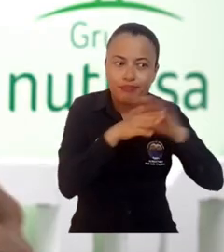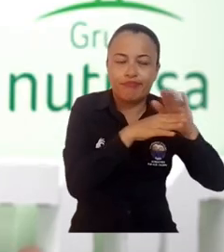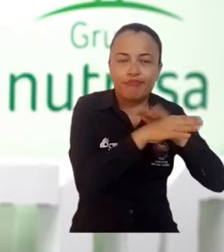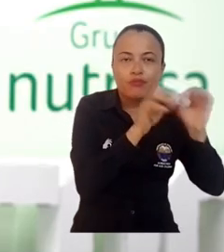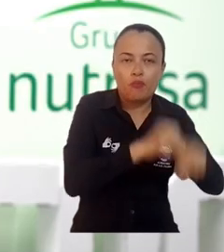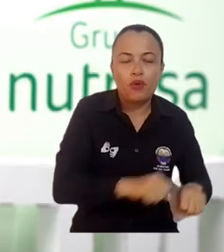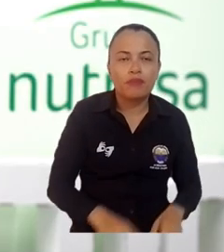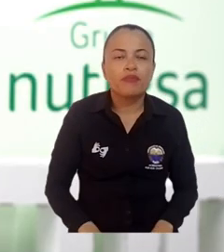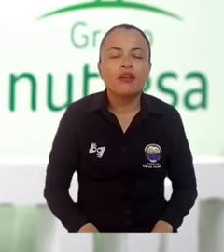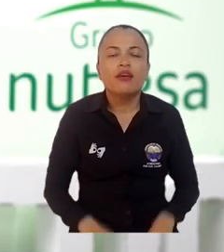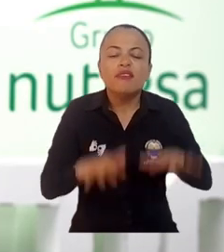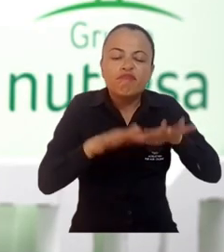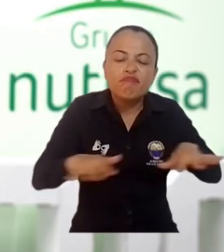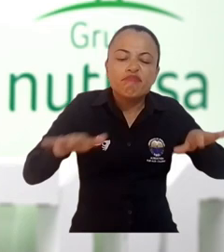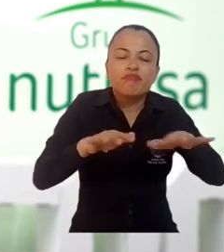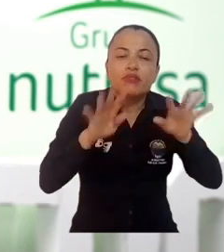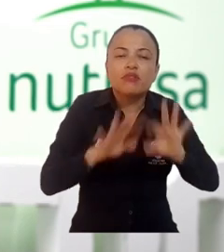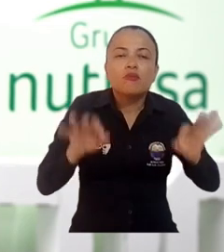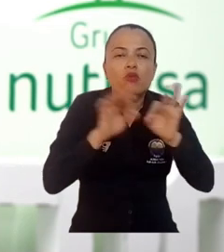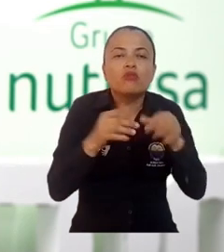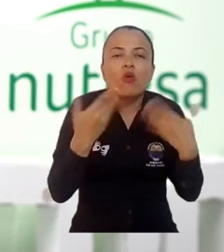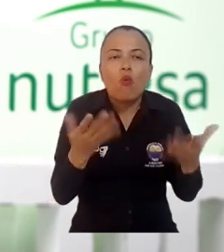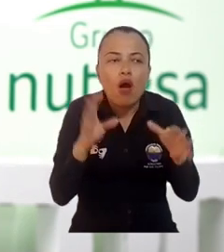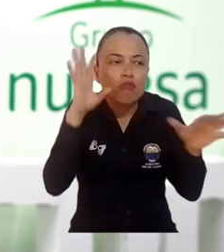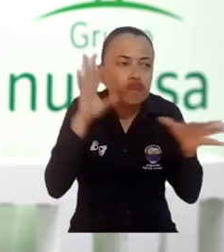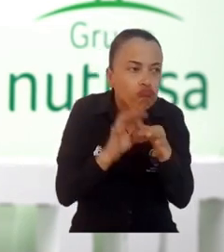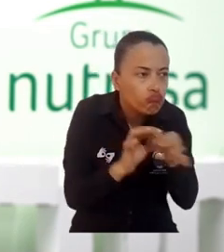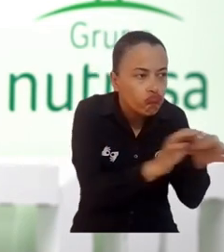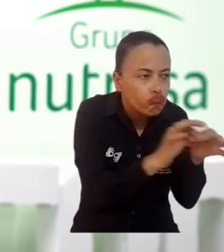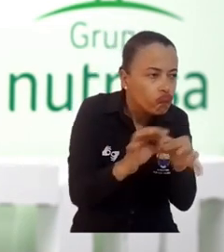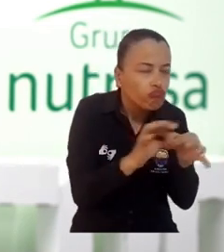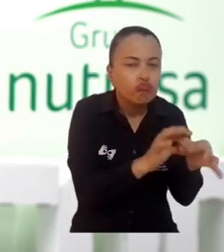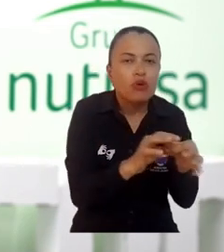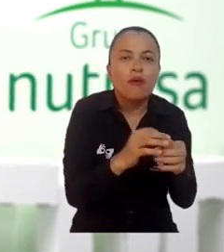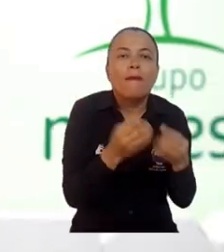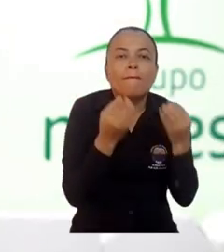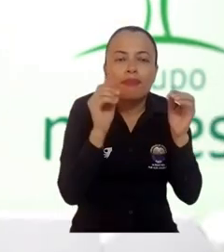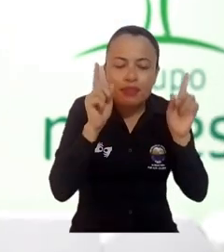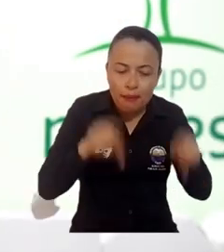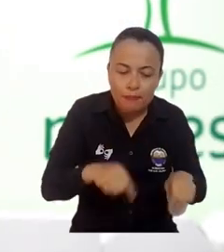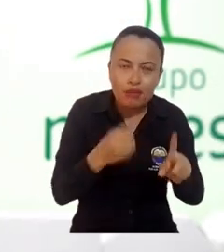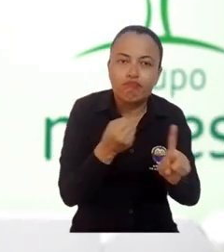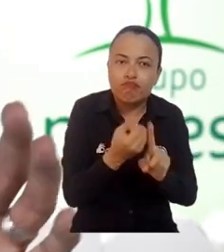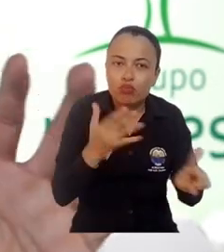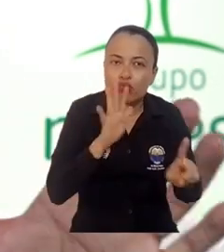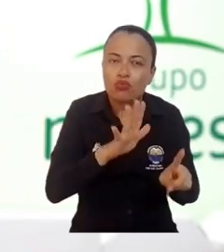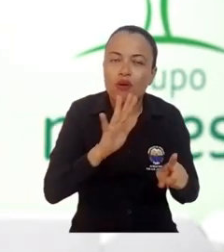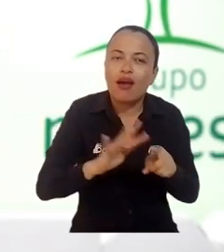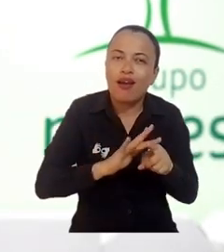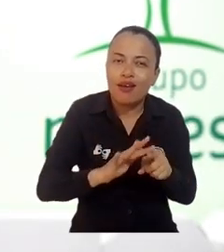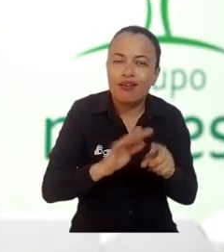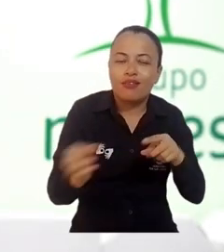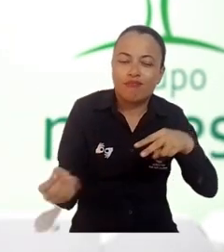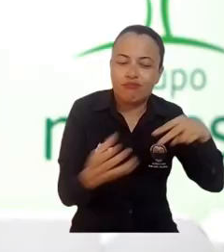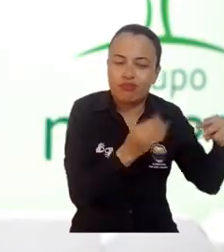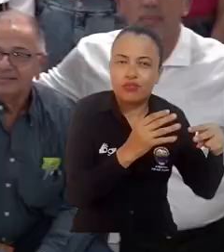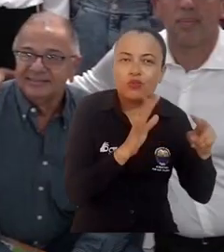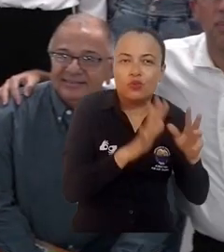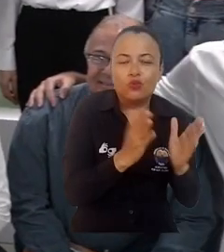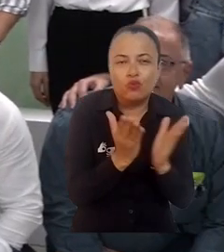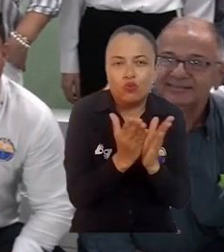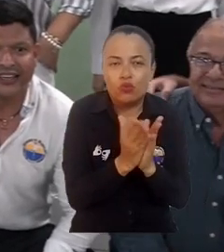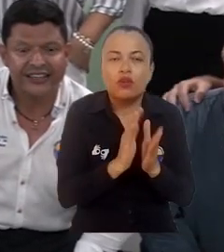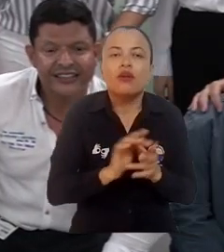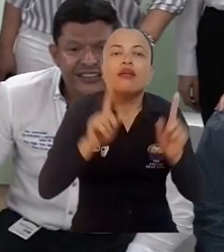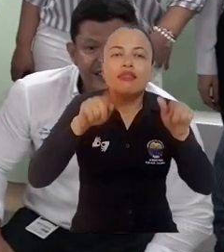Esa la importancia de este espacio, articular, generar mayor pertinencia en la formación educativa, las competencias con las que salen nuestros profesionales estén cada vez